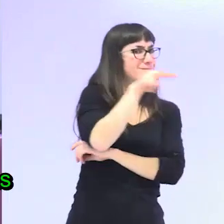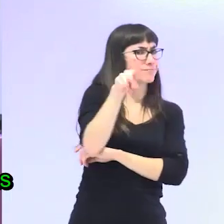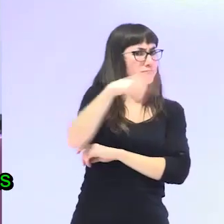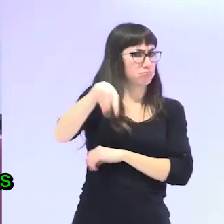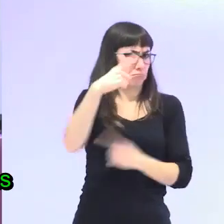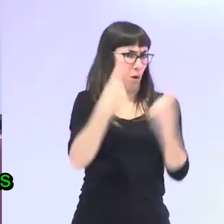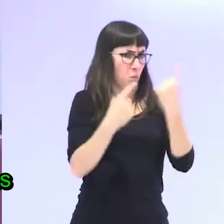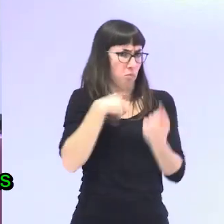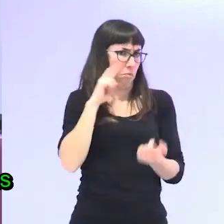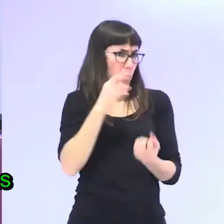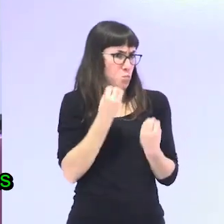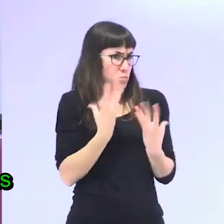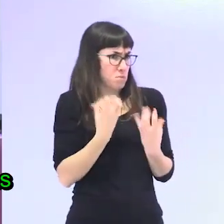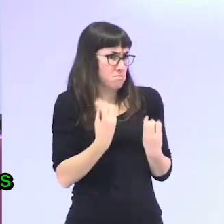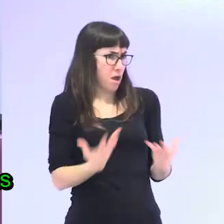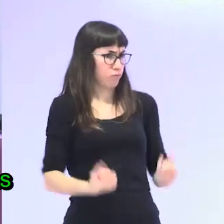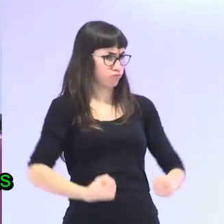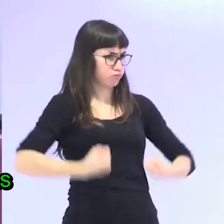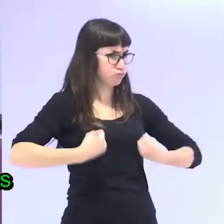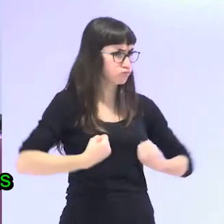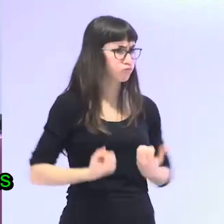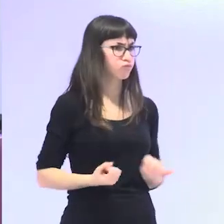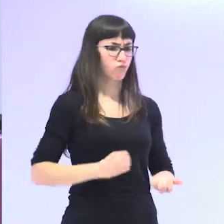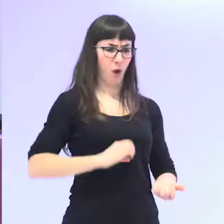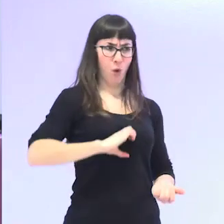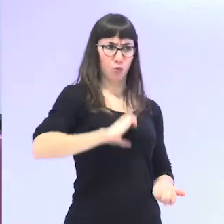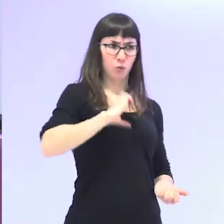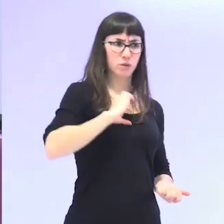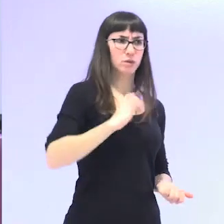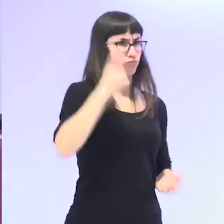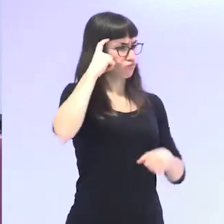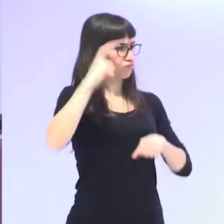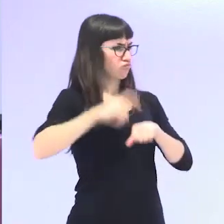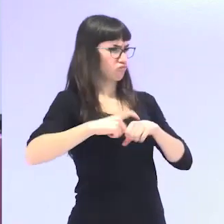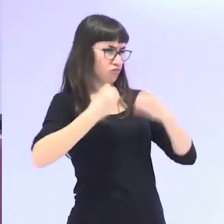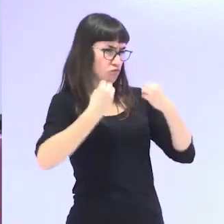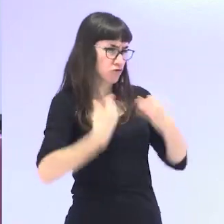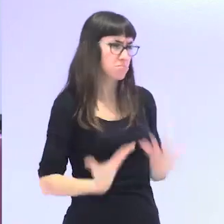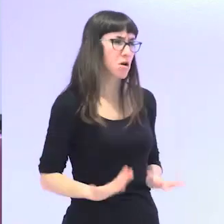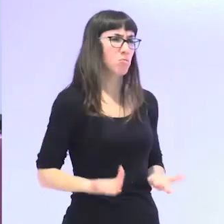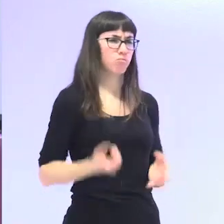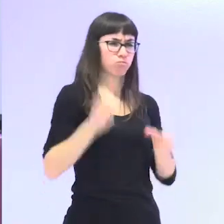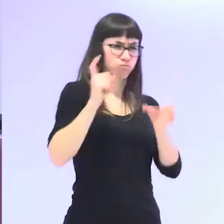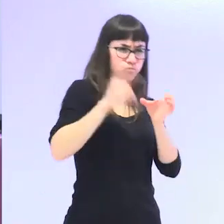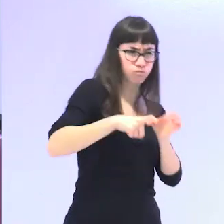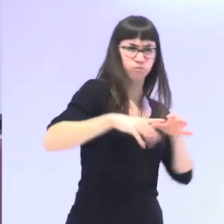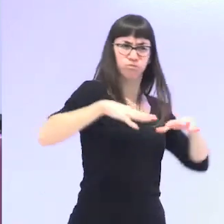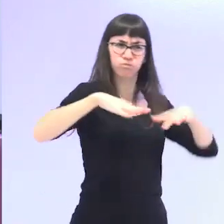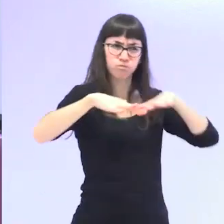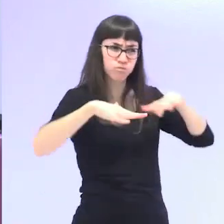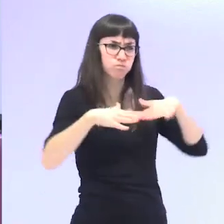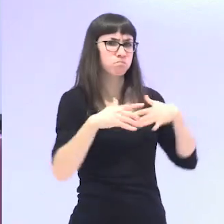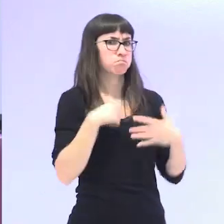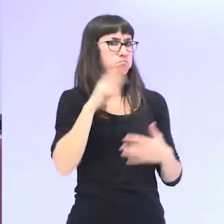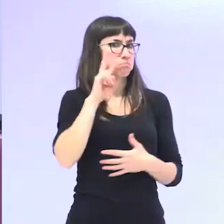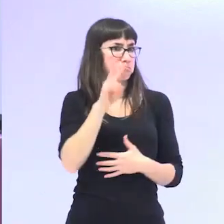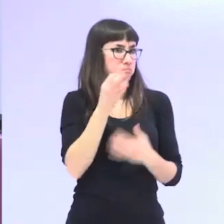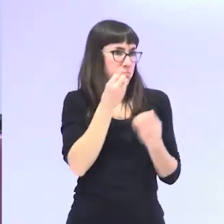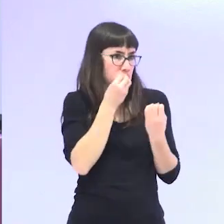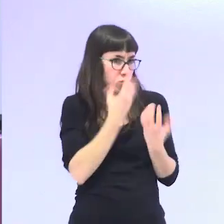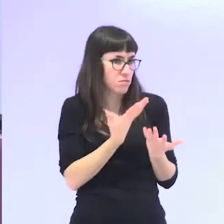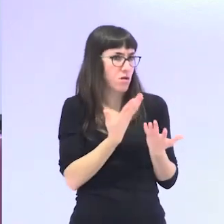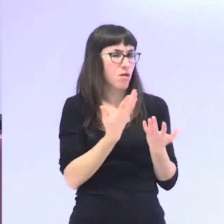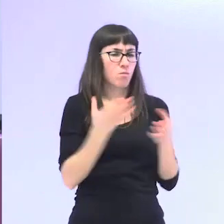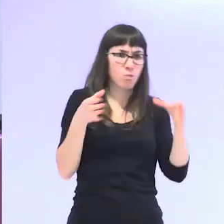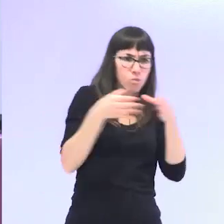empoderadas y con una buena autoestima y con una implicación en cambio social y haciendo muchas cosas